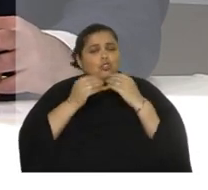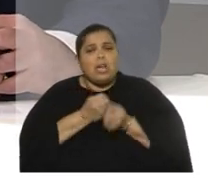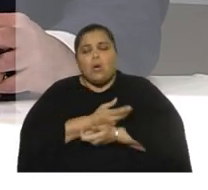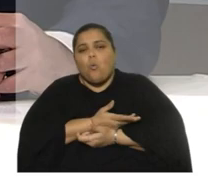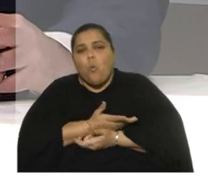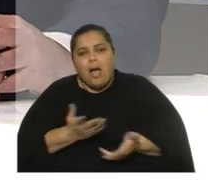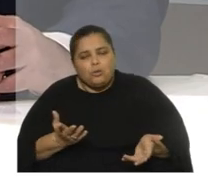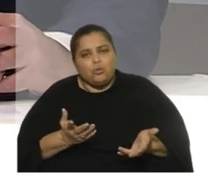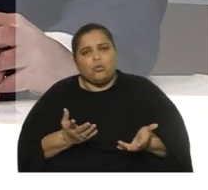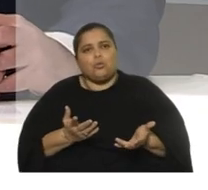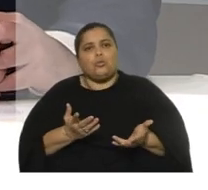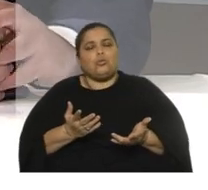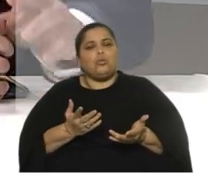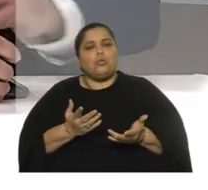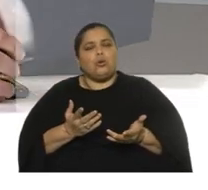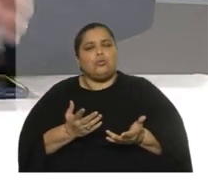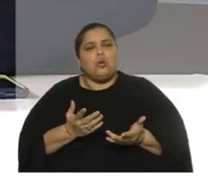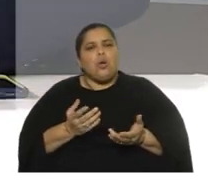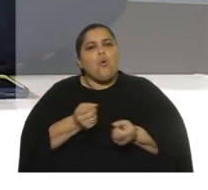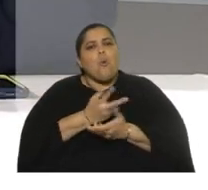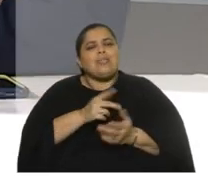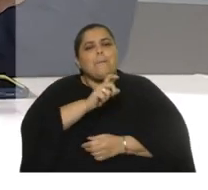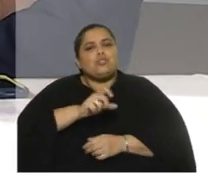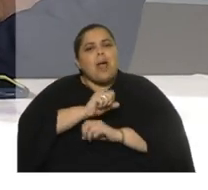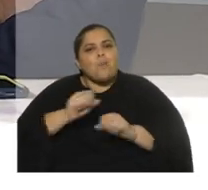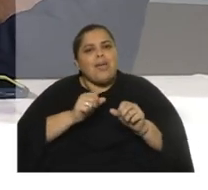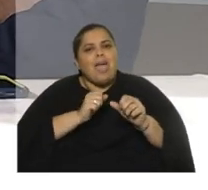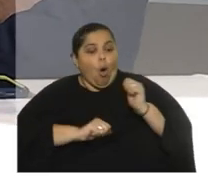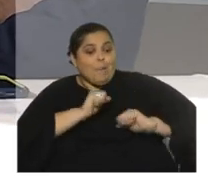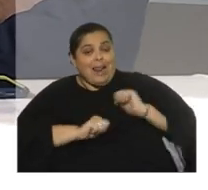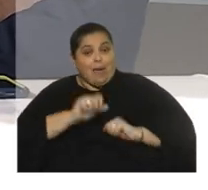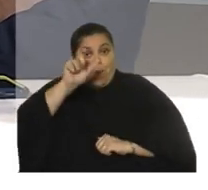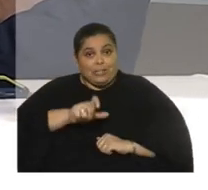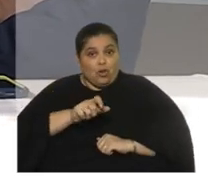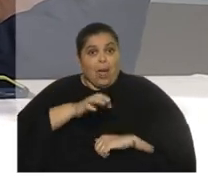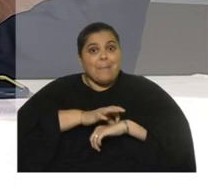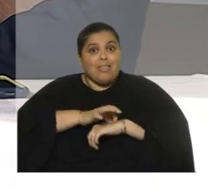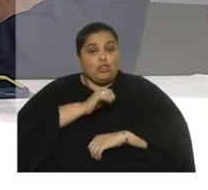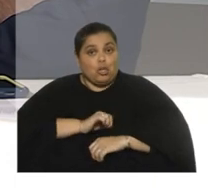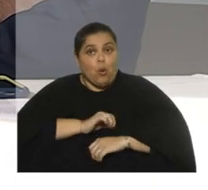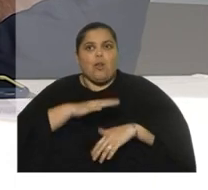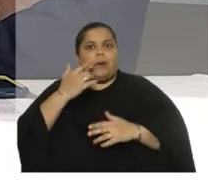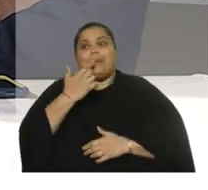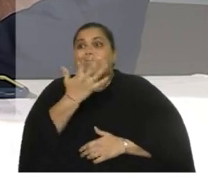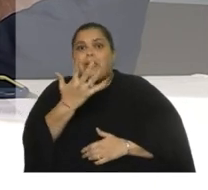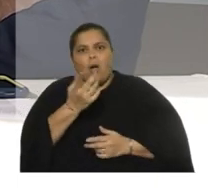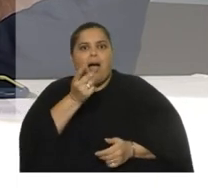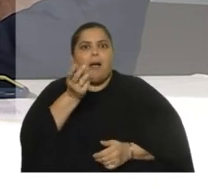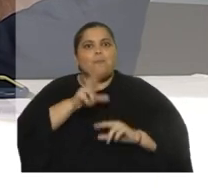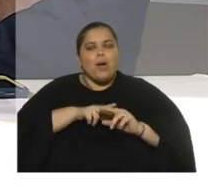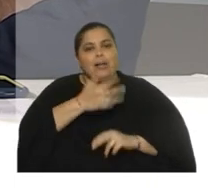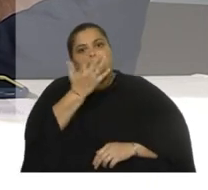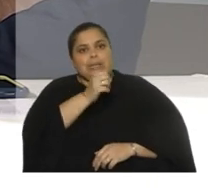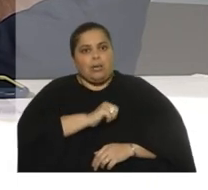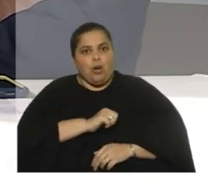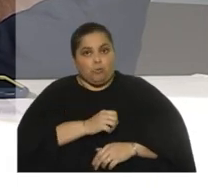cuántos operan cuántas personas puede operar un cirujano en un día pero supongamos que 5 y se le mueren los 5 pacientes los docentes